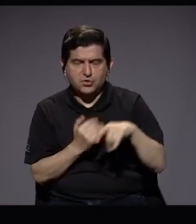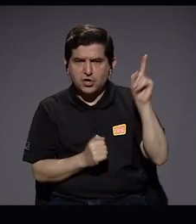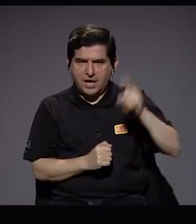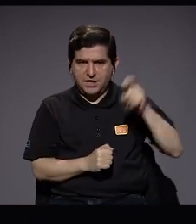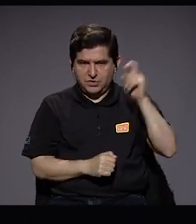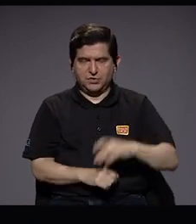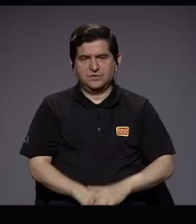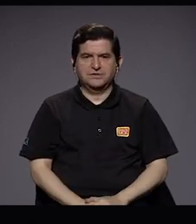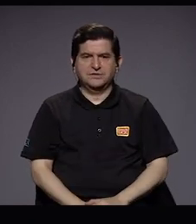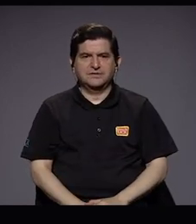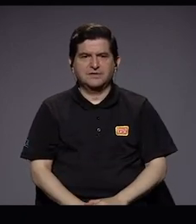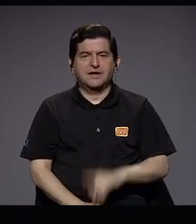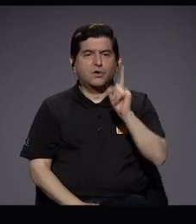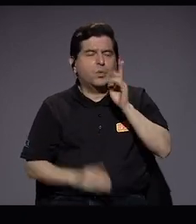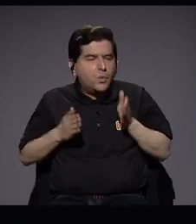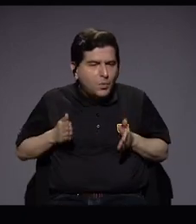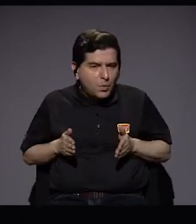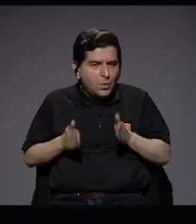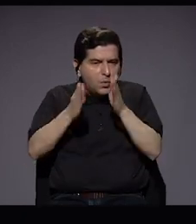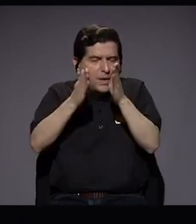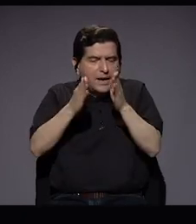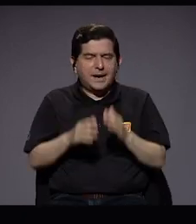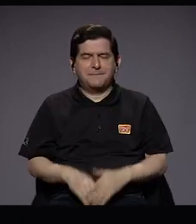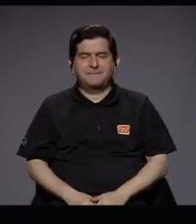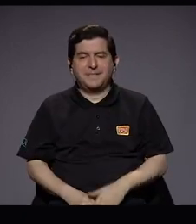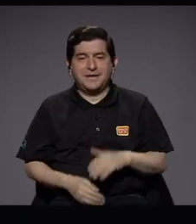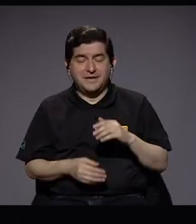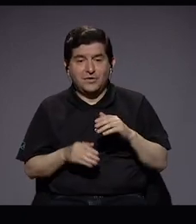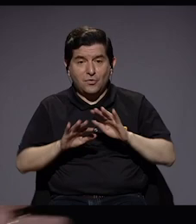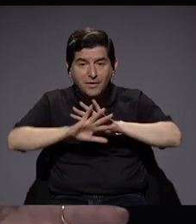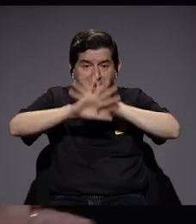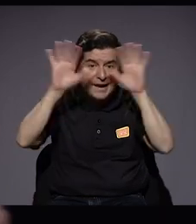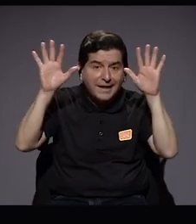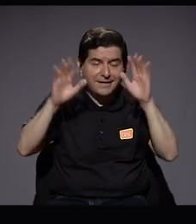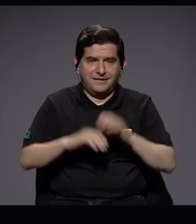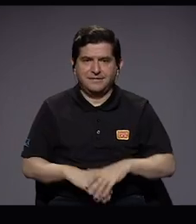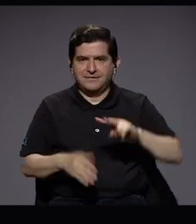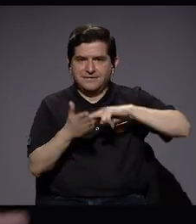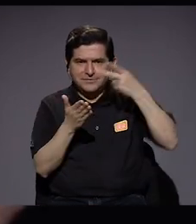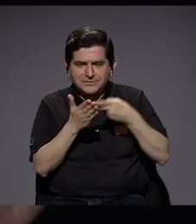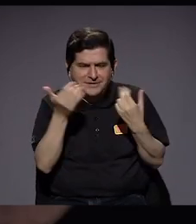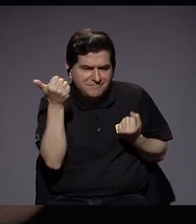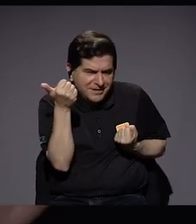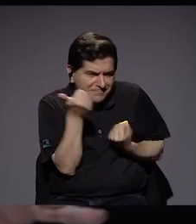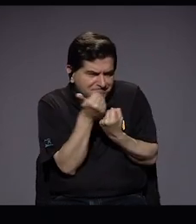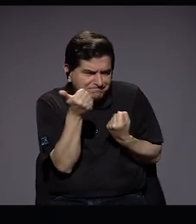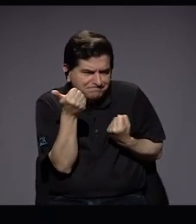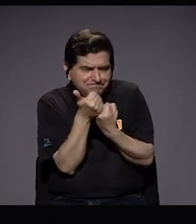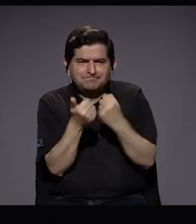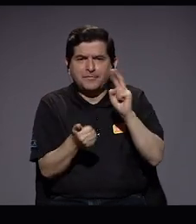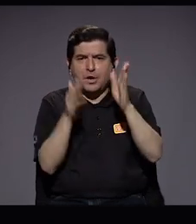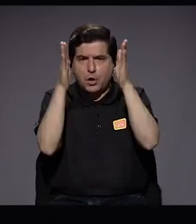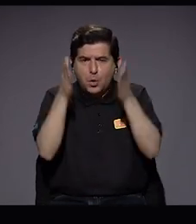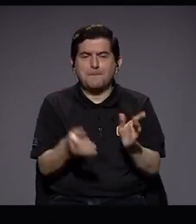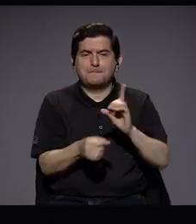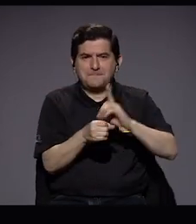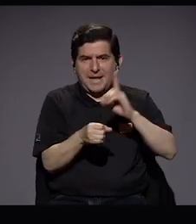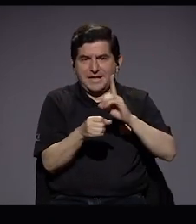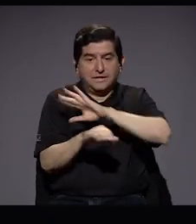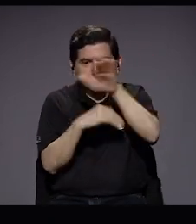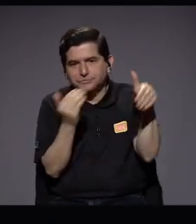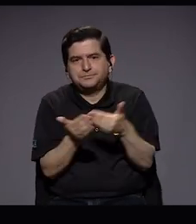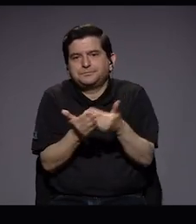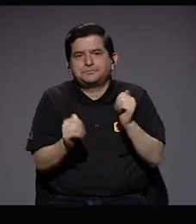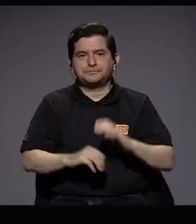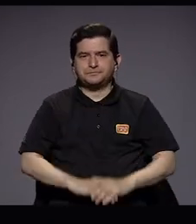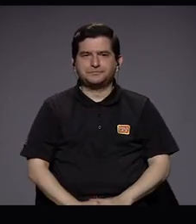necesitan ver un camino de luz, por decirlo de alguna manera, y eso necesita que sea respaldado por sus compañeros diputados